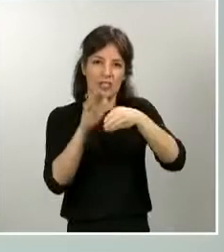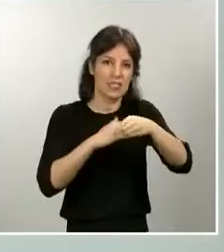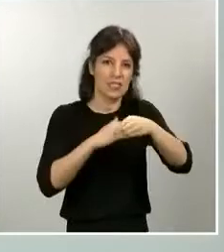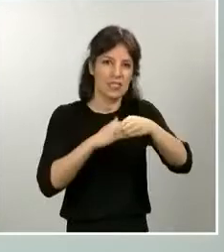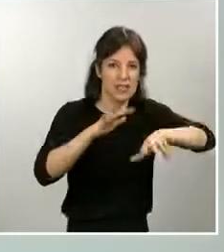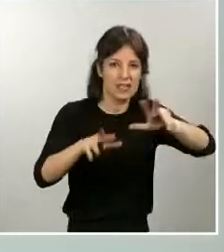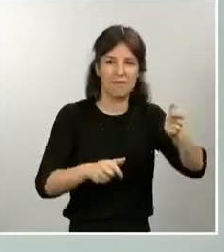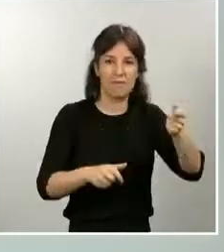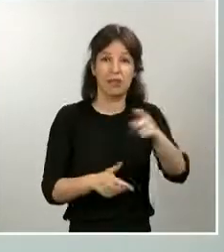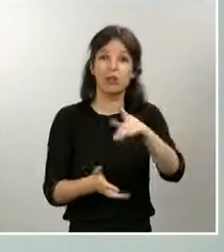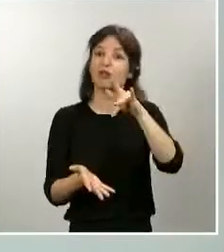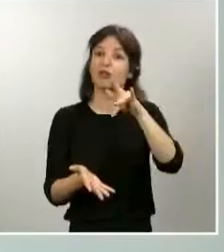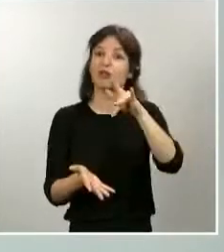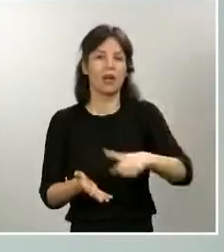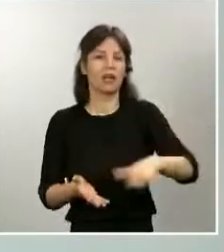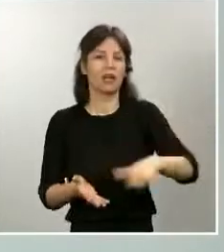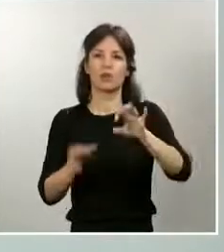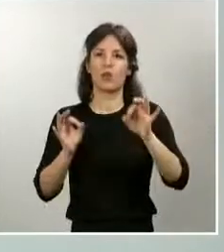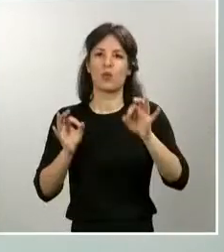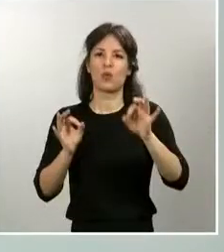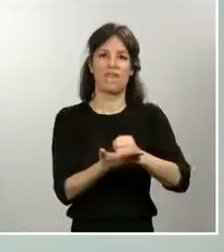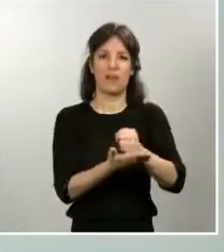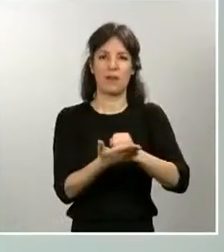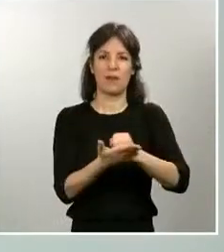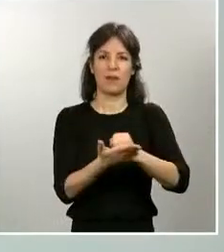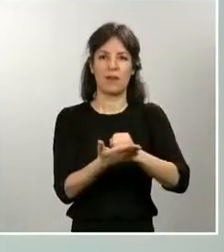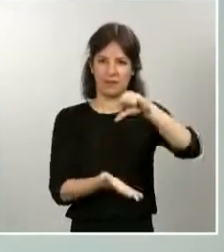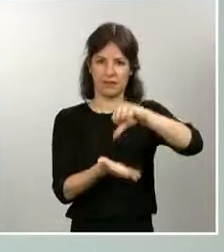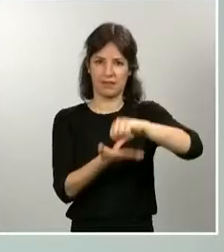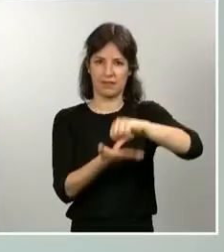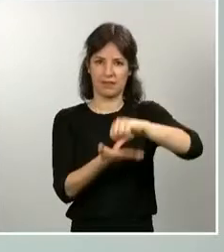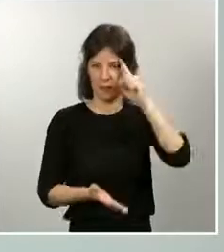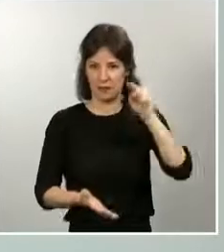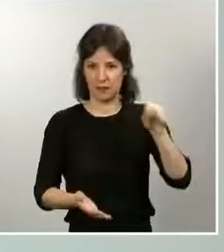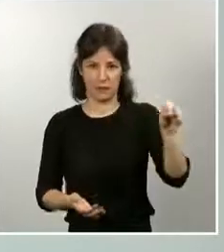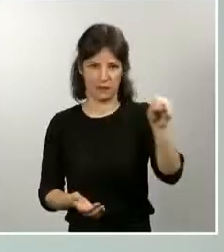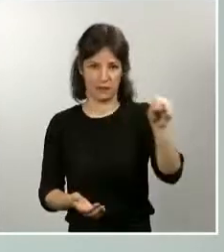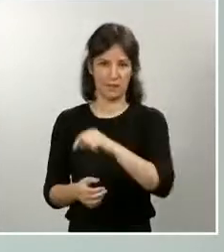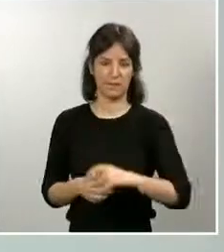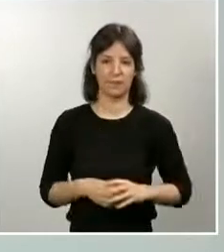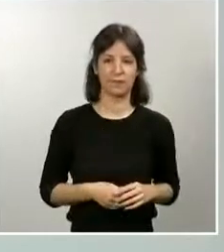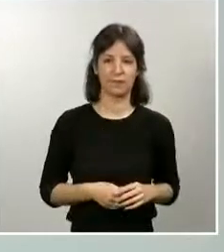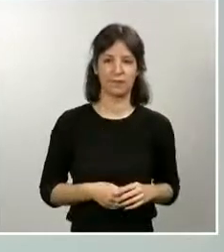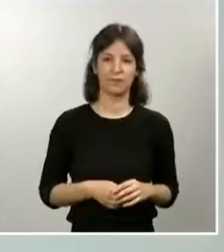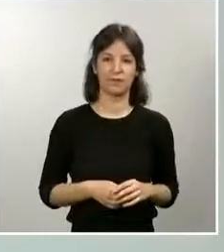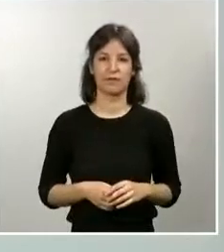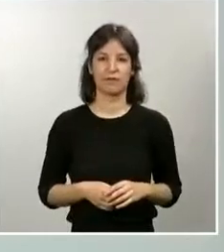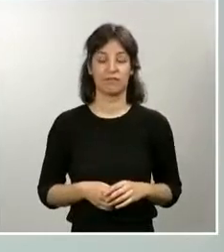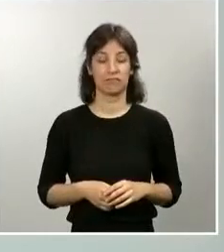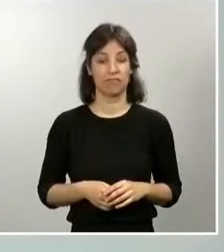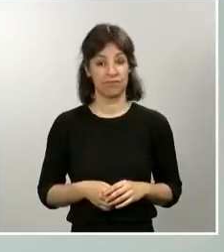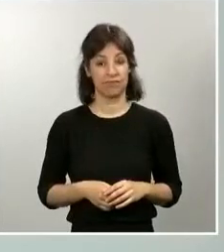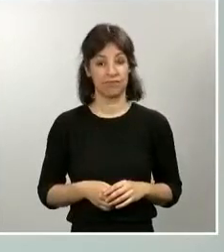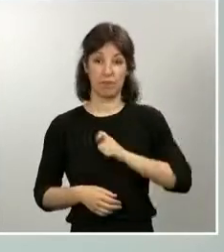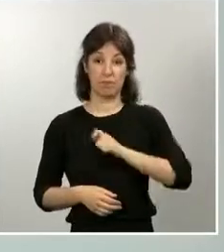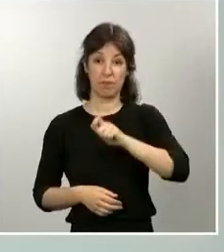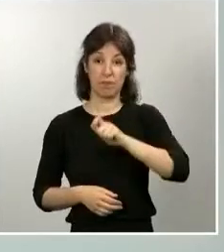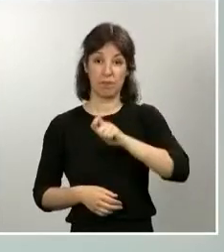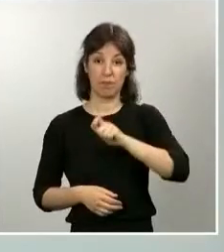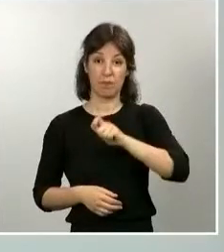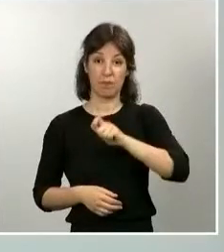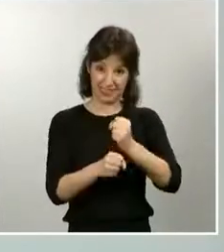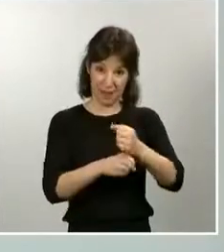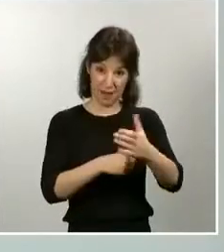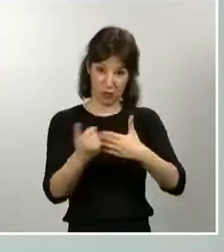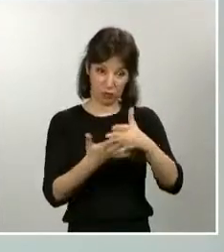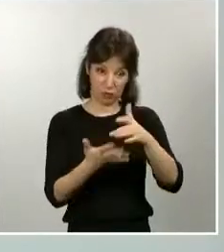establecimientos de farmacia en la capital. Quiero transmitir mi enhorabuena a los policías actuantes por esa meritoria